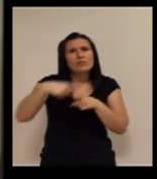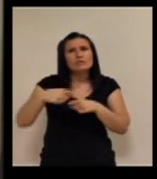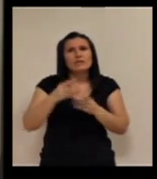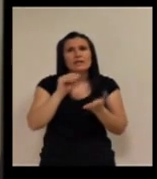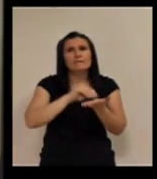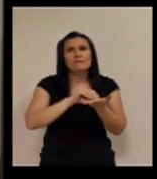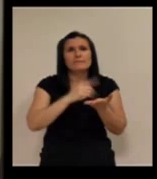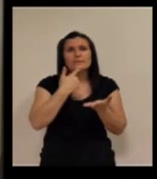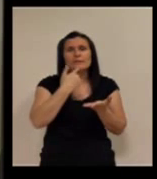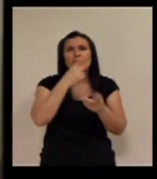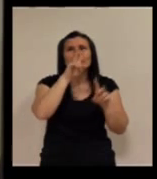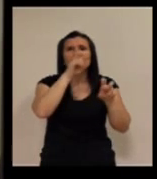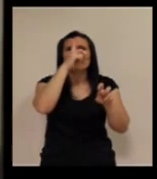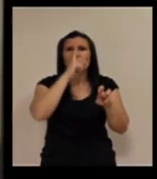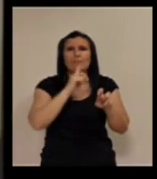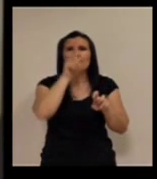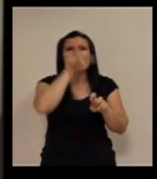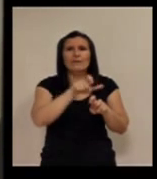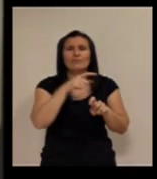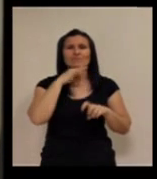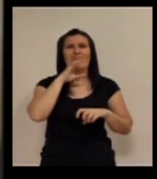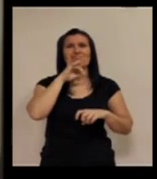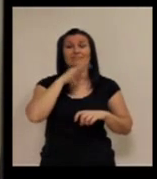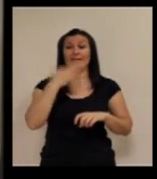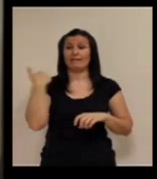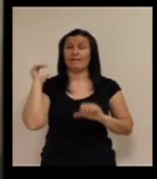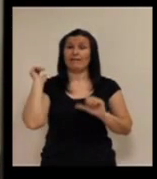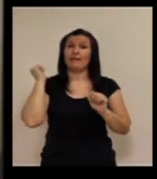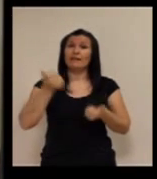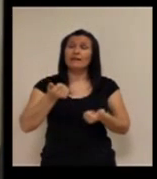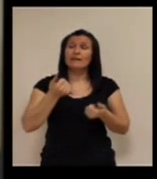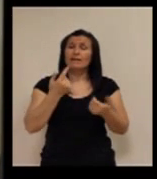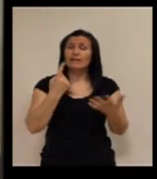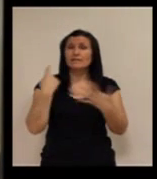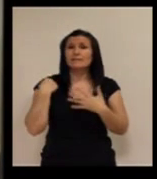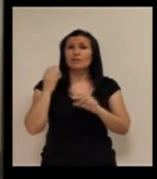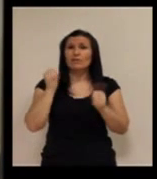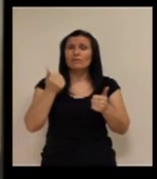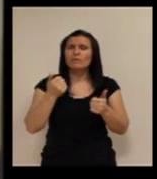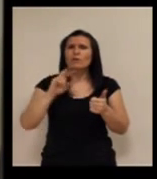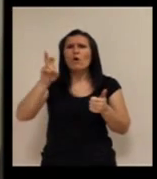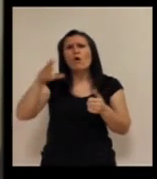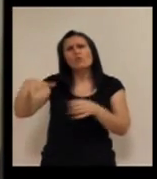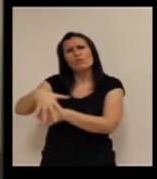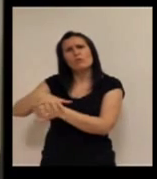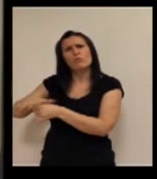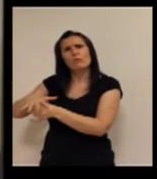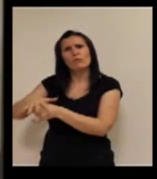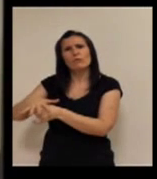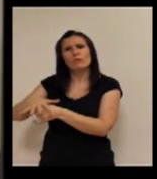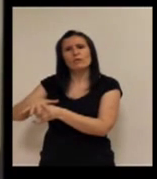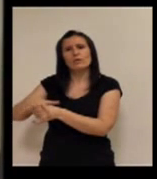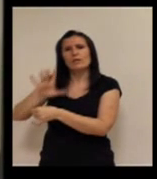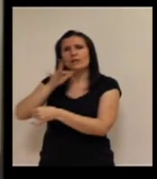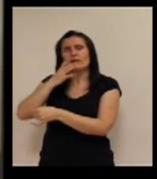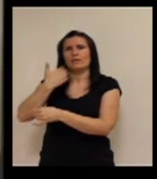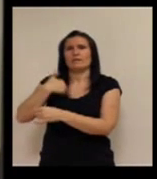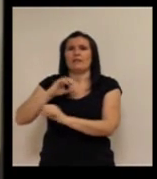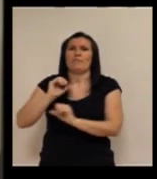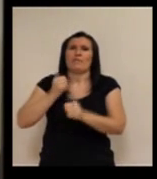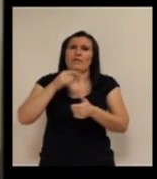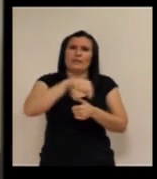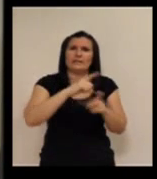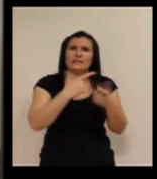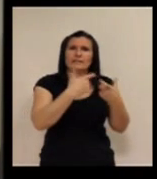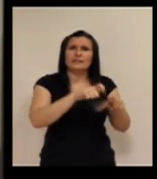ahí en el perfil todo contento. Cuando empecé hace unos seis años, venía de un mundo muy diferente. Y he empezado de aquí años, cuando habéis comenzado en el